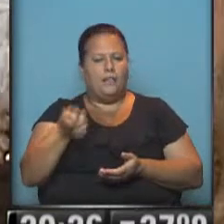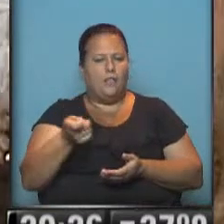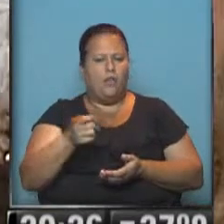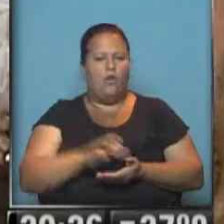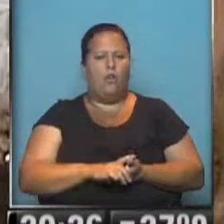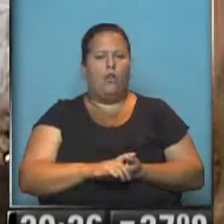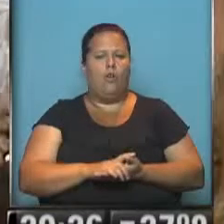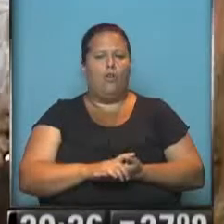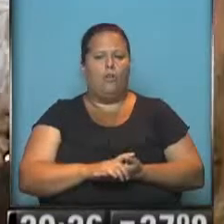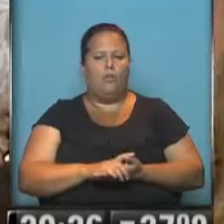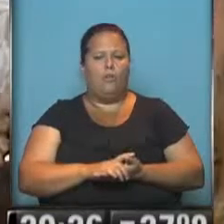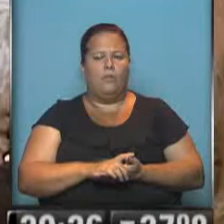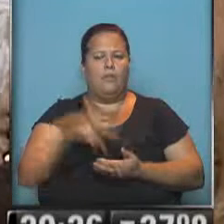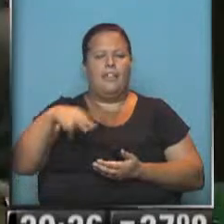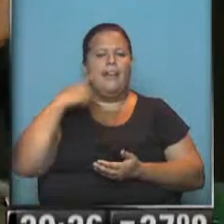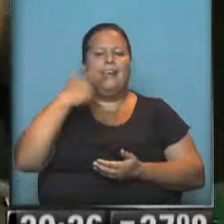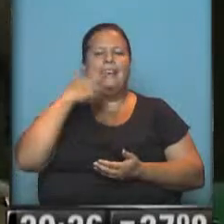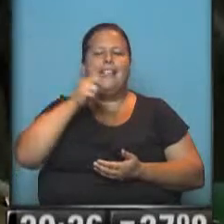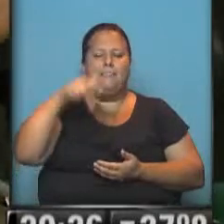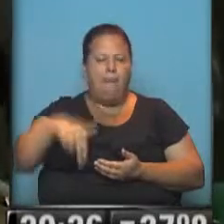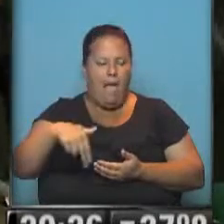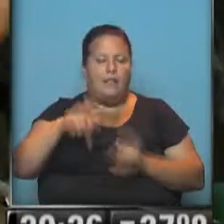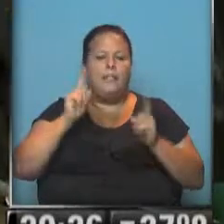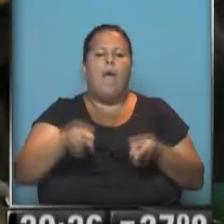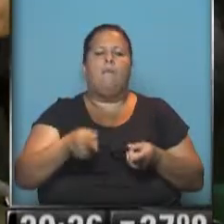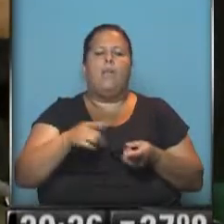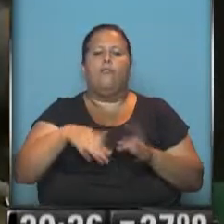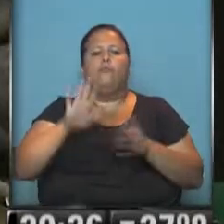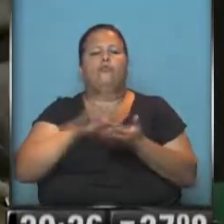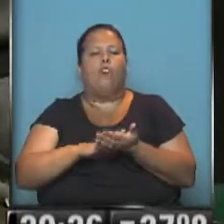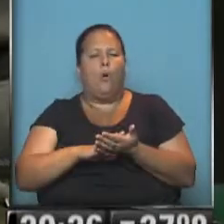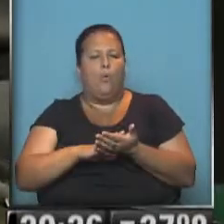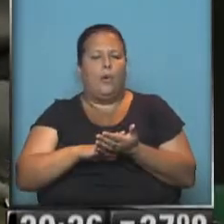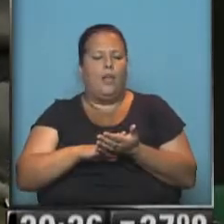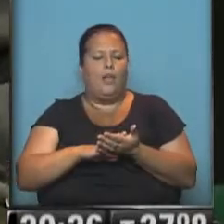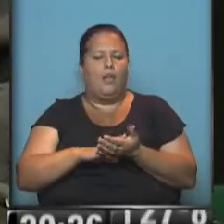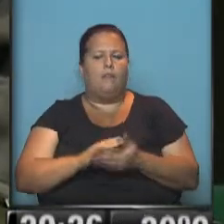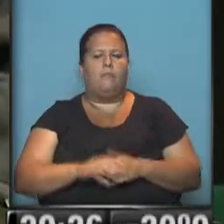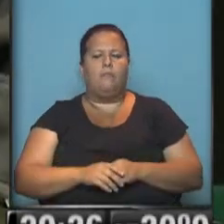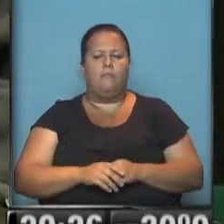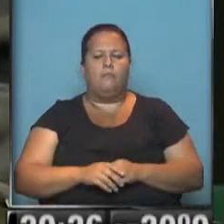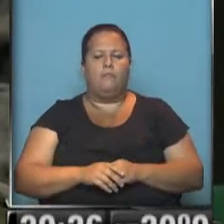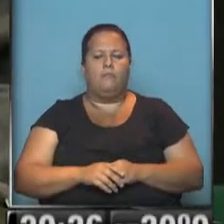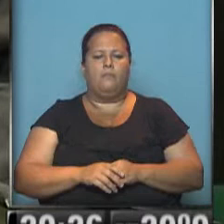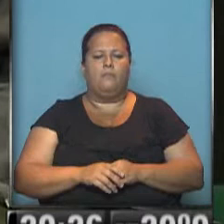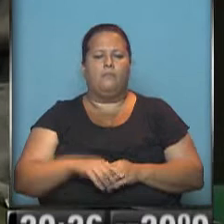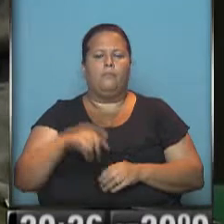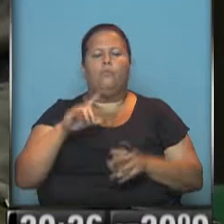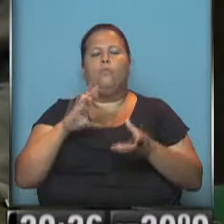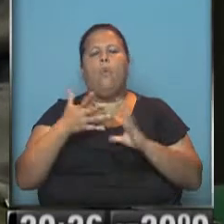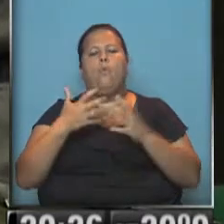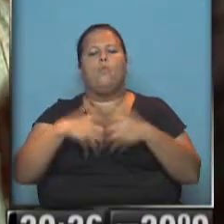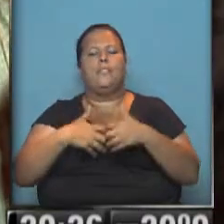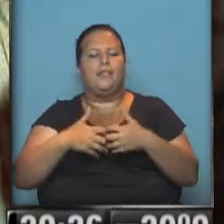Nisman y en particular de ser un sistema